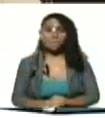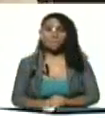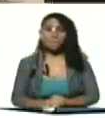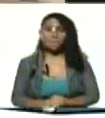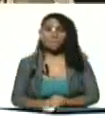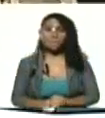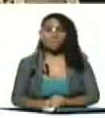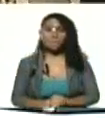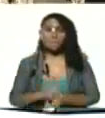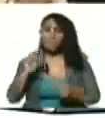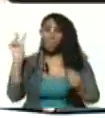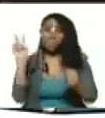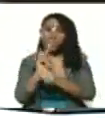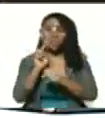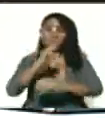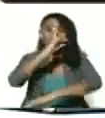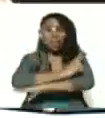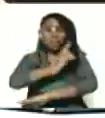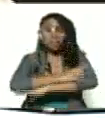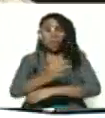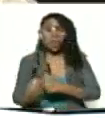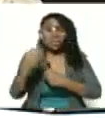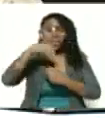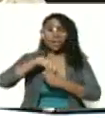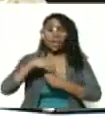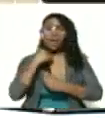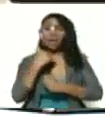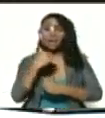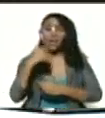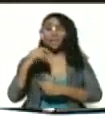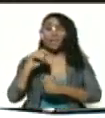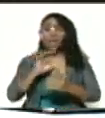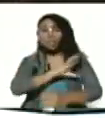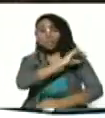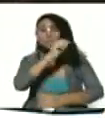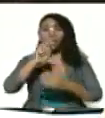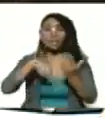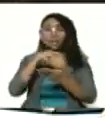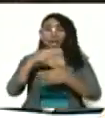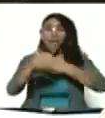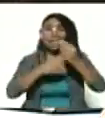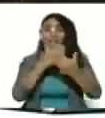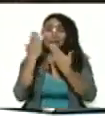es una violación de la disciplina interna si un miembro de la dirección nacional hace eso